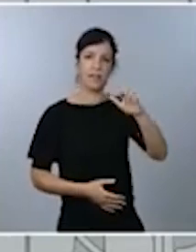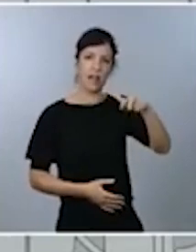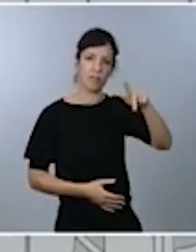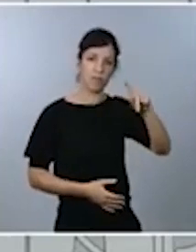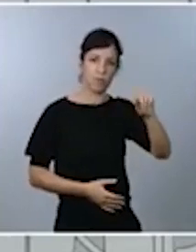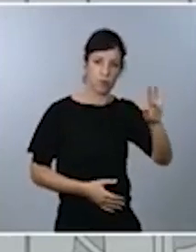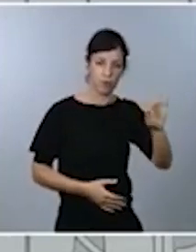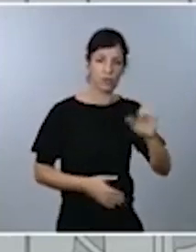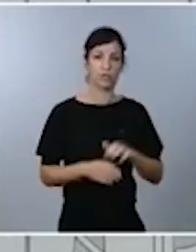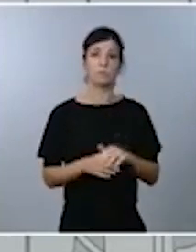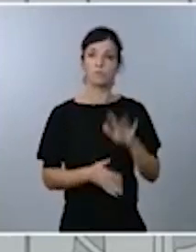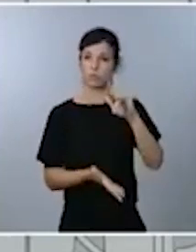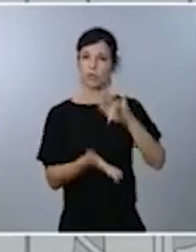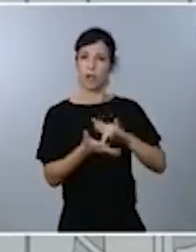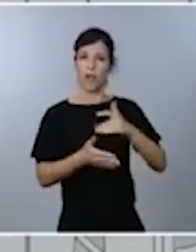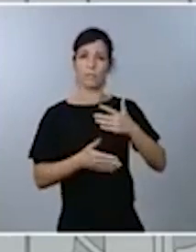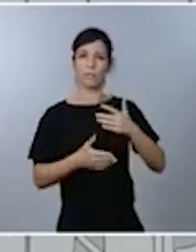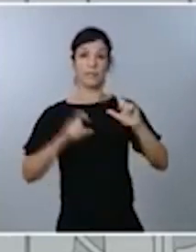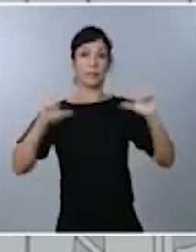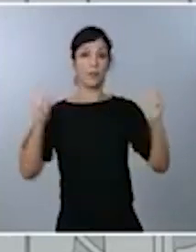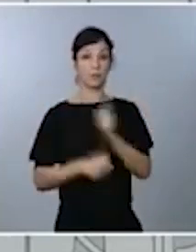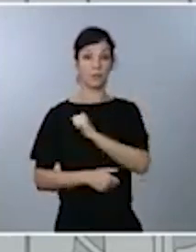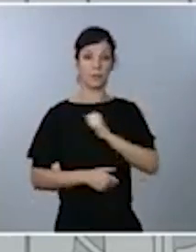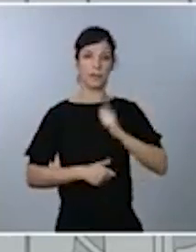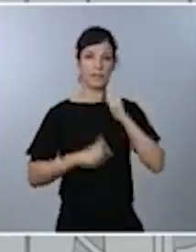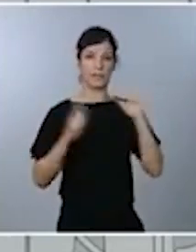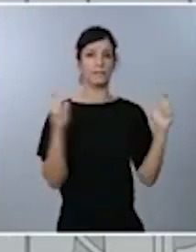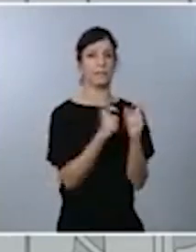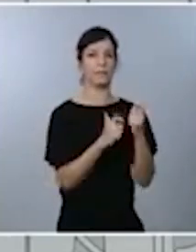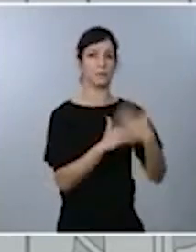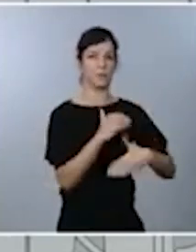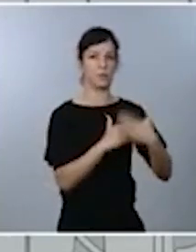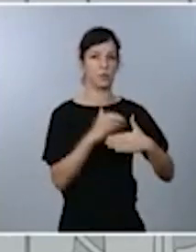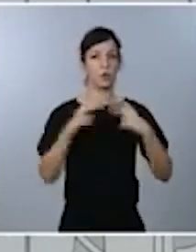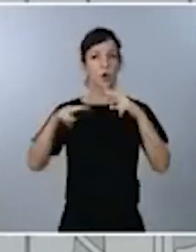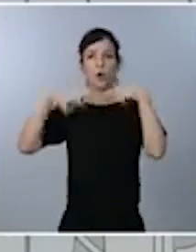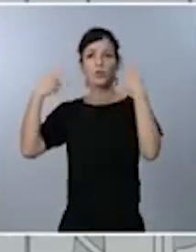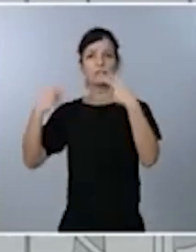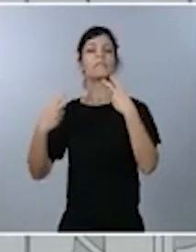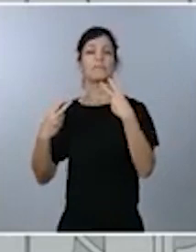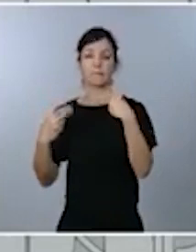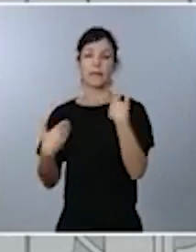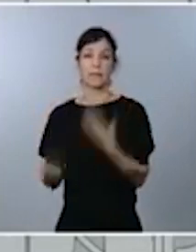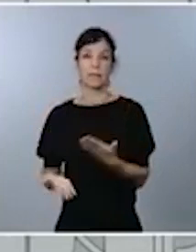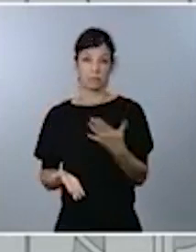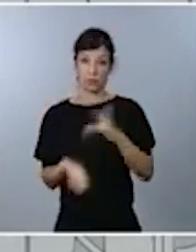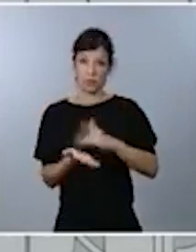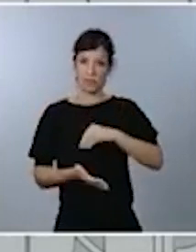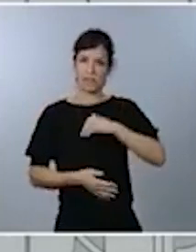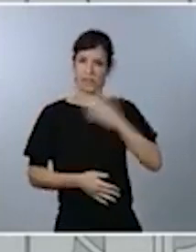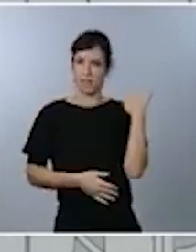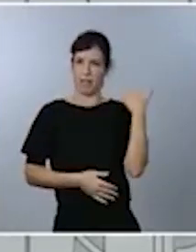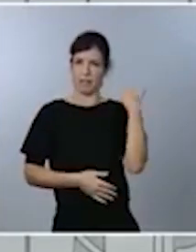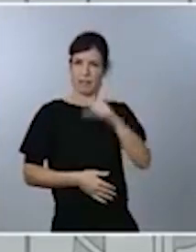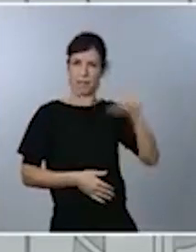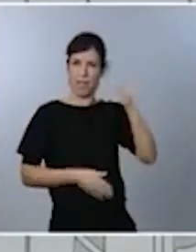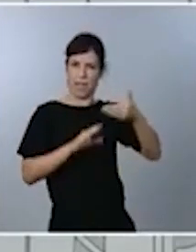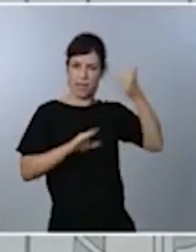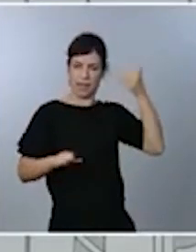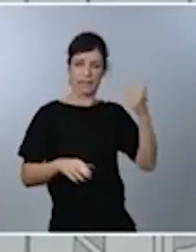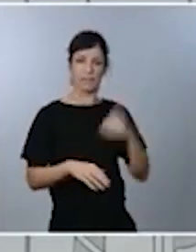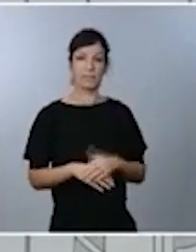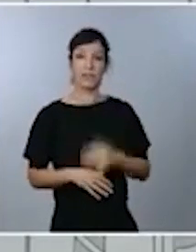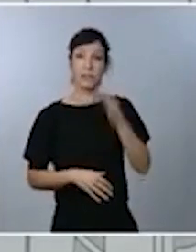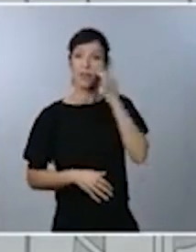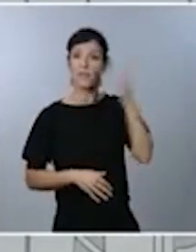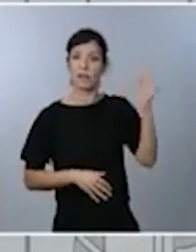limitaciones de reuniones privadas, también en la hostelería, como hemos hecho ya desde hace semanas en España. Francia ha ido un paso más allá,